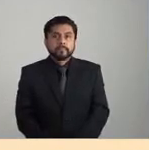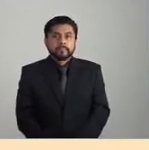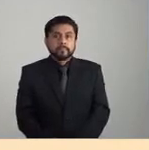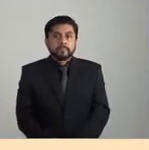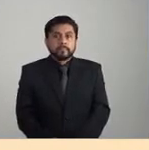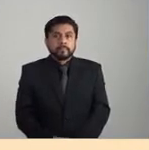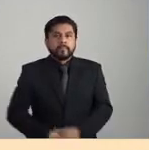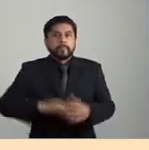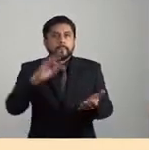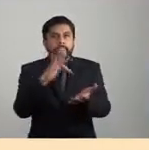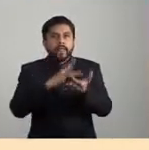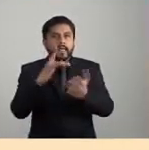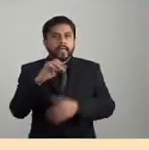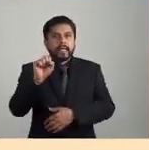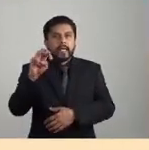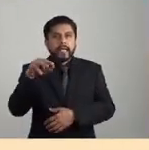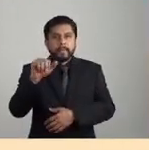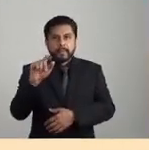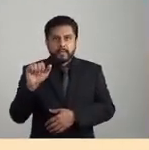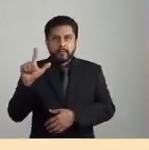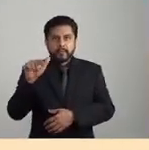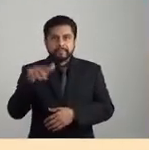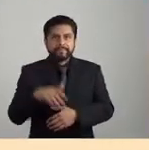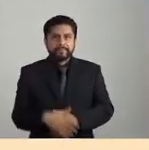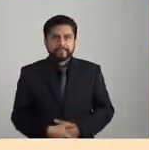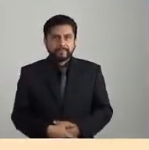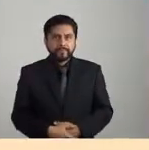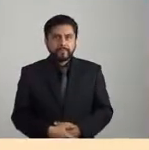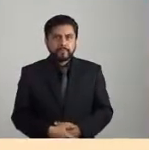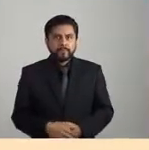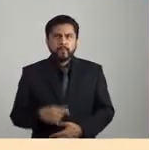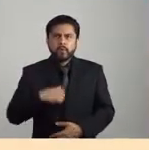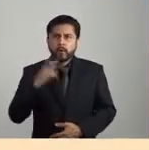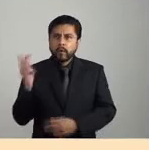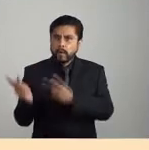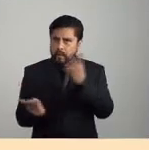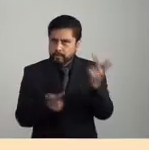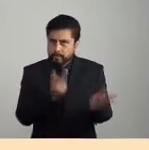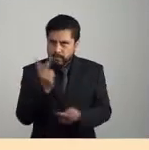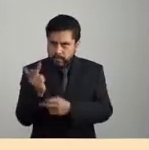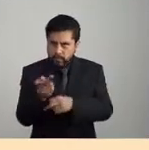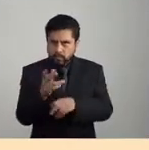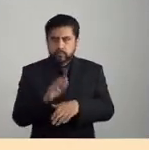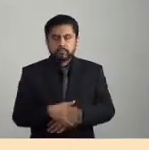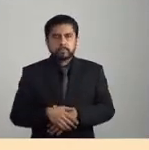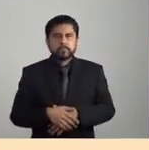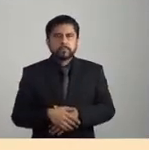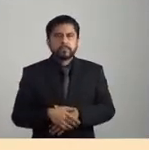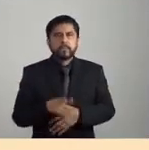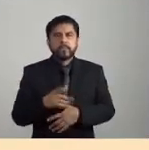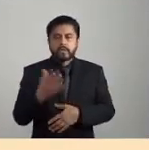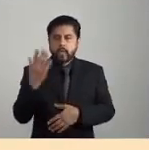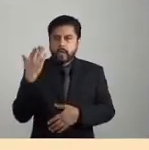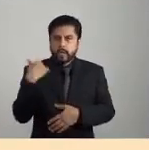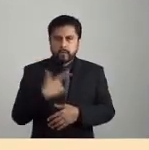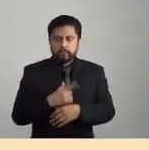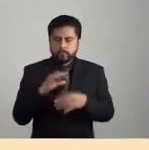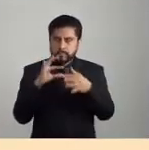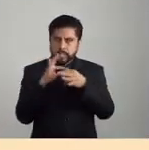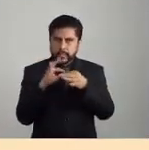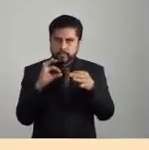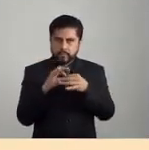Gracias, Emanuel. Les preguntaría ahora, y en función de lo que nos están compartiendo,